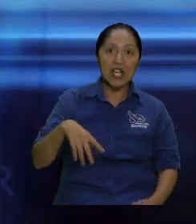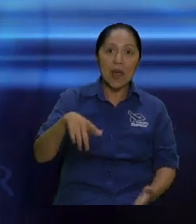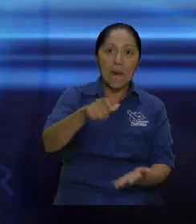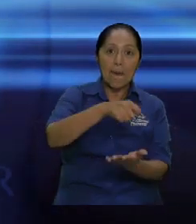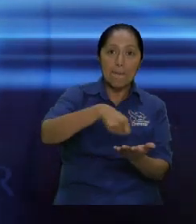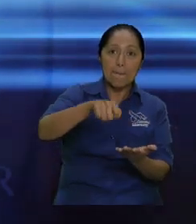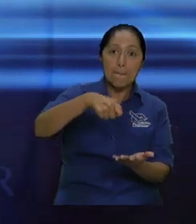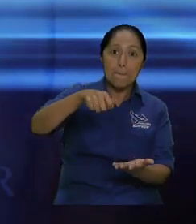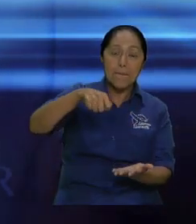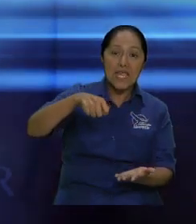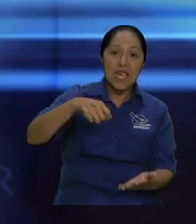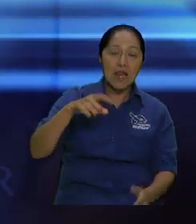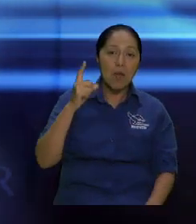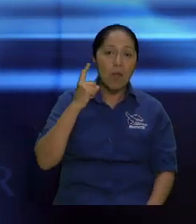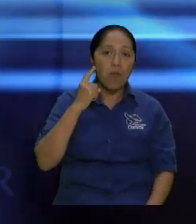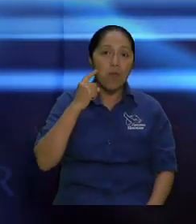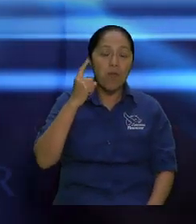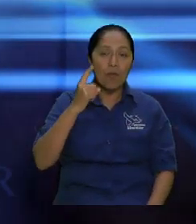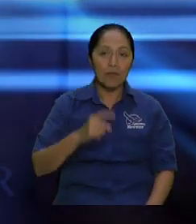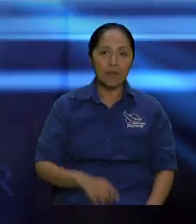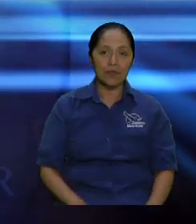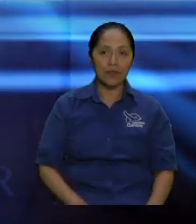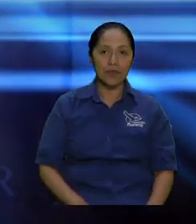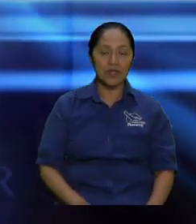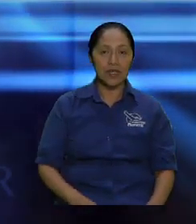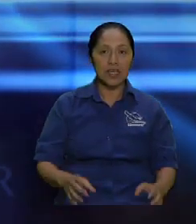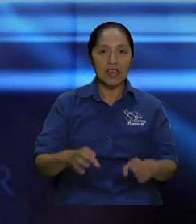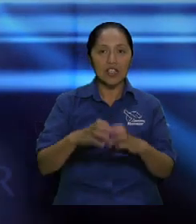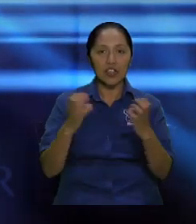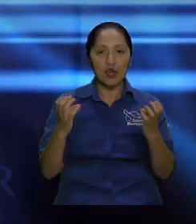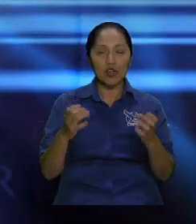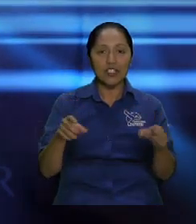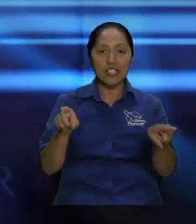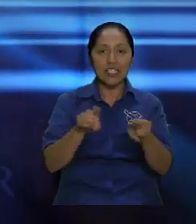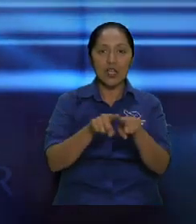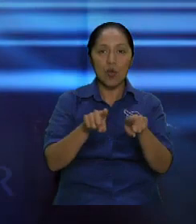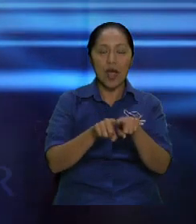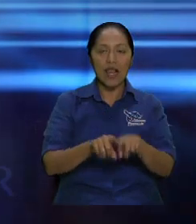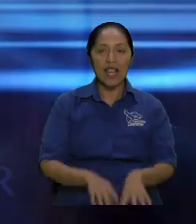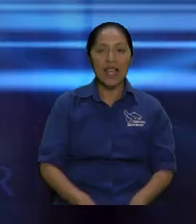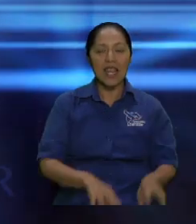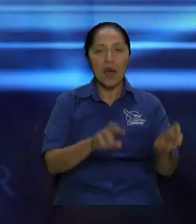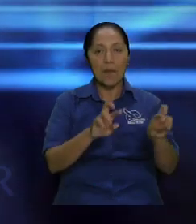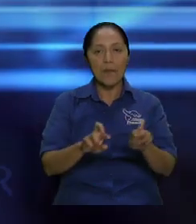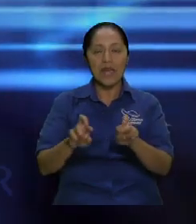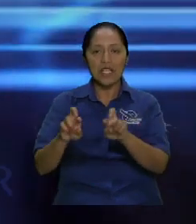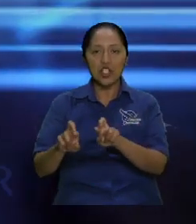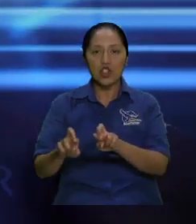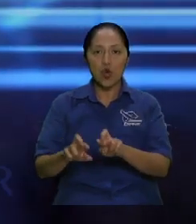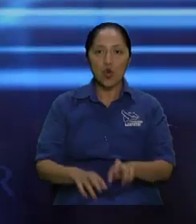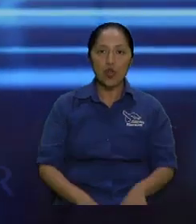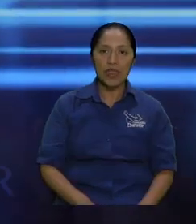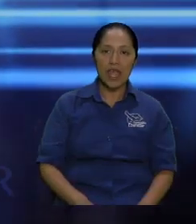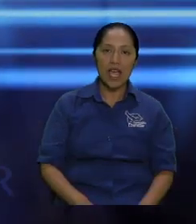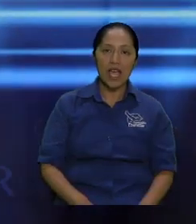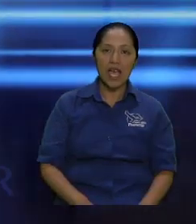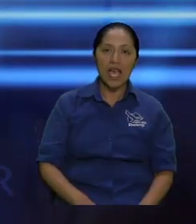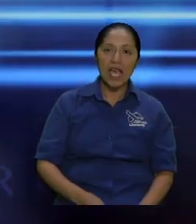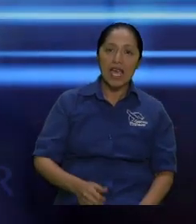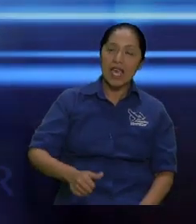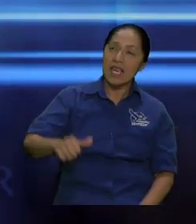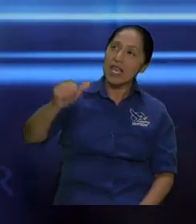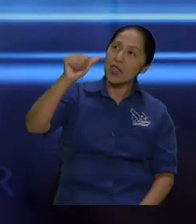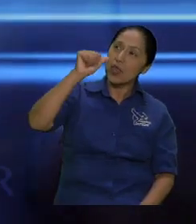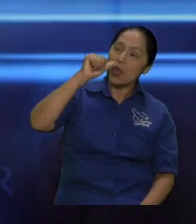esta persona empezó a tomar leche que es la palabra de Dios como un niño recién nacido empezó a tomar leche y leche y leche y leche empezó a